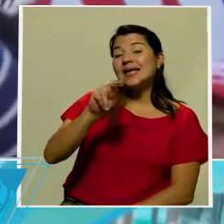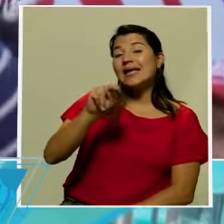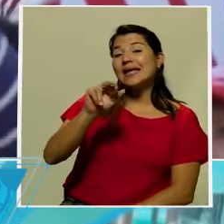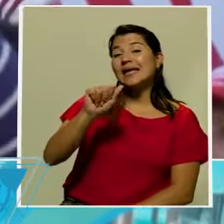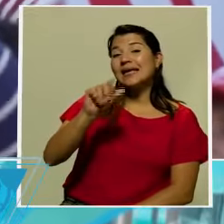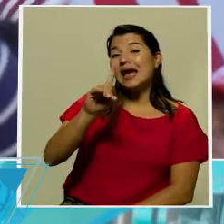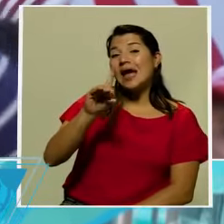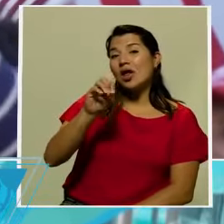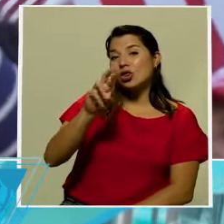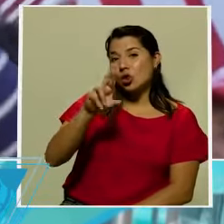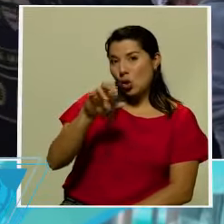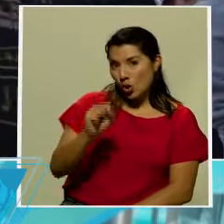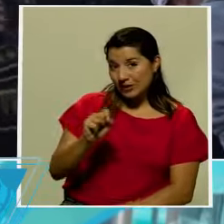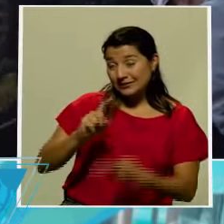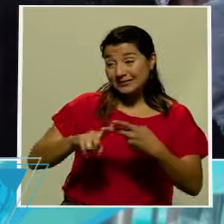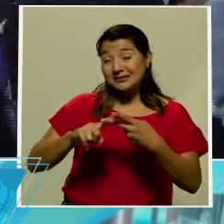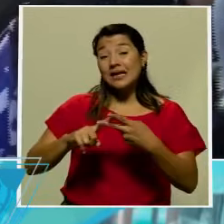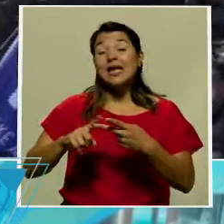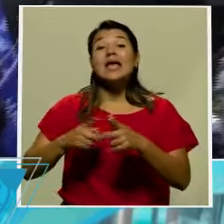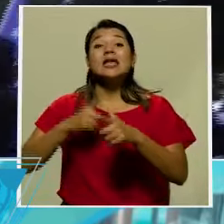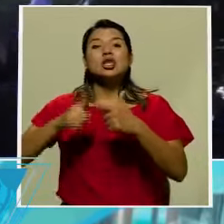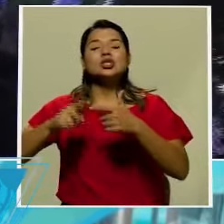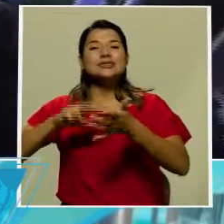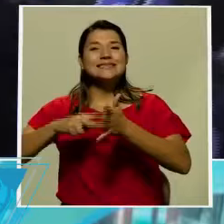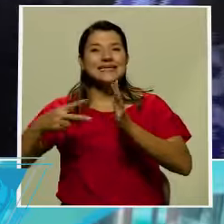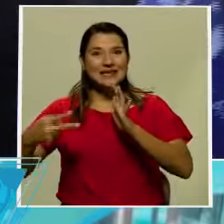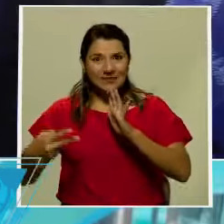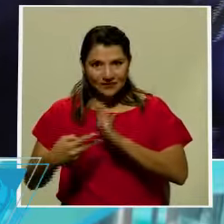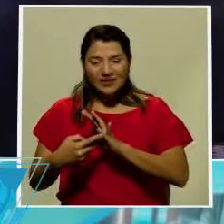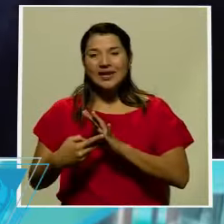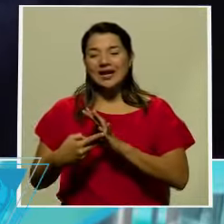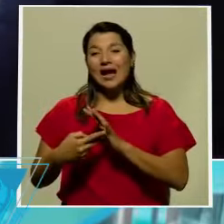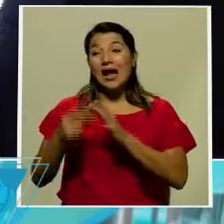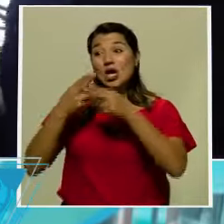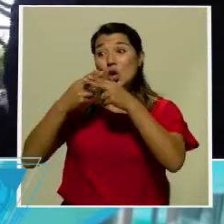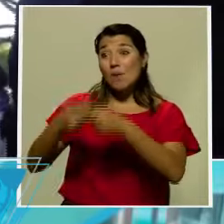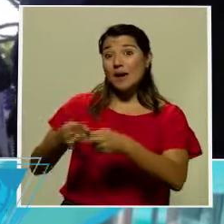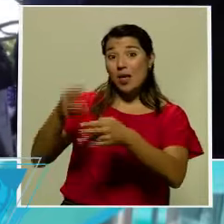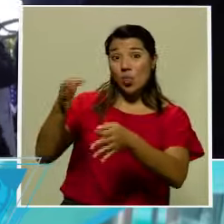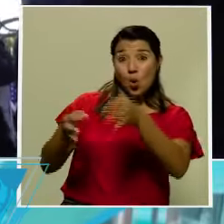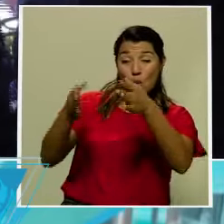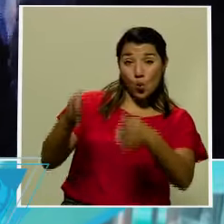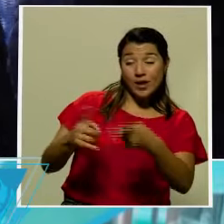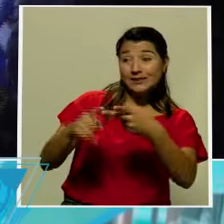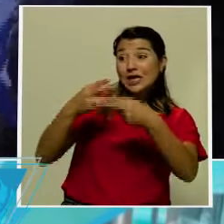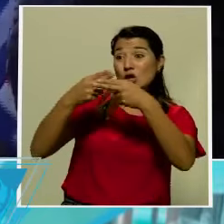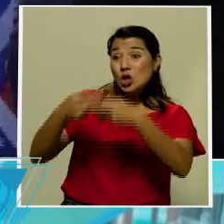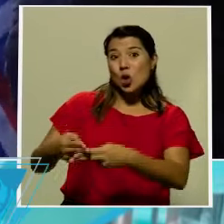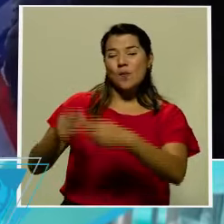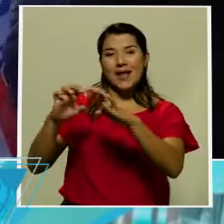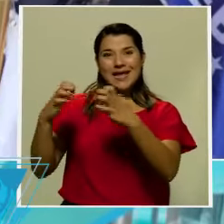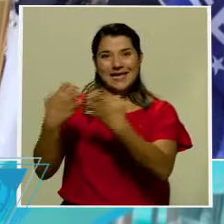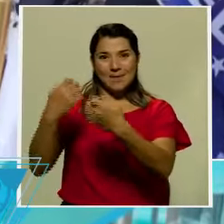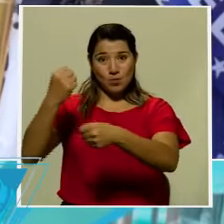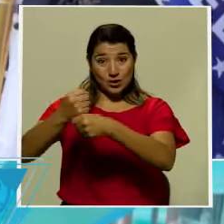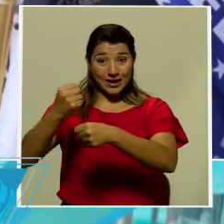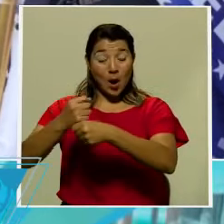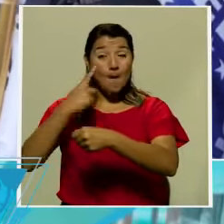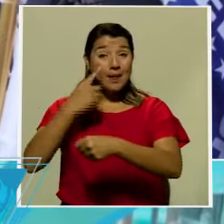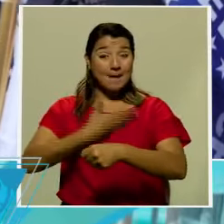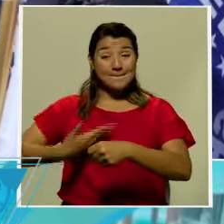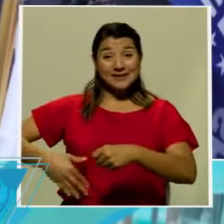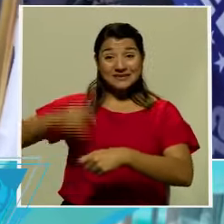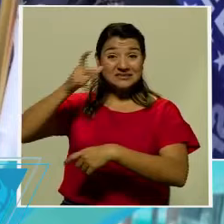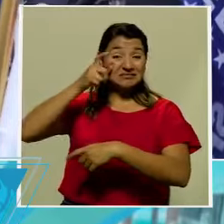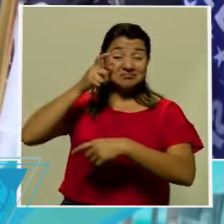vicepresidenta va a ser el voto de ese empate, lo que significa que los nombramientos de jueces, nombramientos del gabinete de Joe Biden van a pasar sin